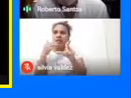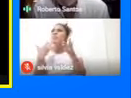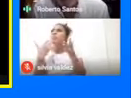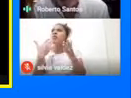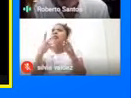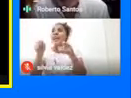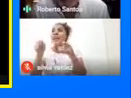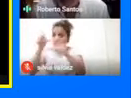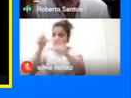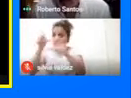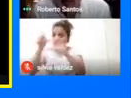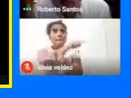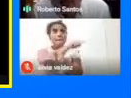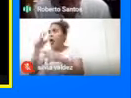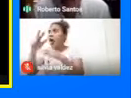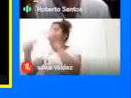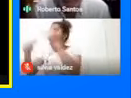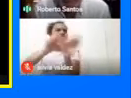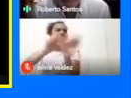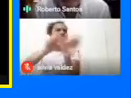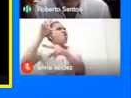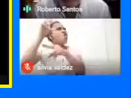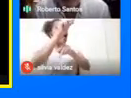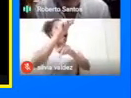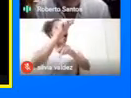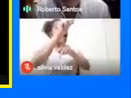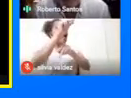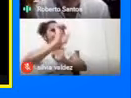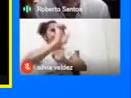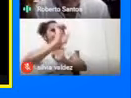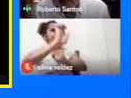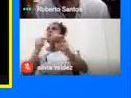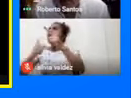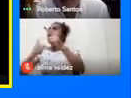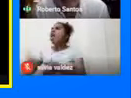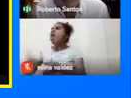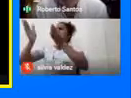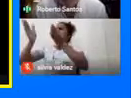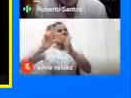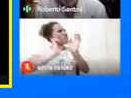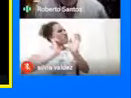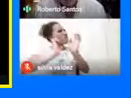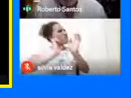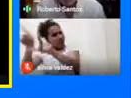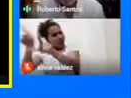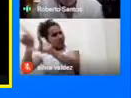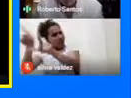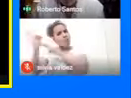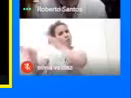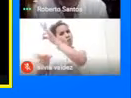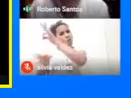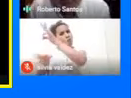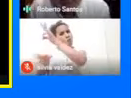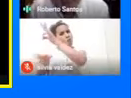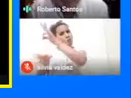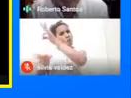Edificios De apartamentos Porque ese lugar Hay que preservarlo Para la memoria Y mantener Por supuesto